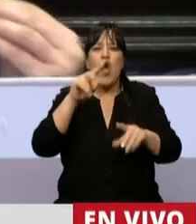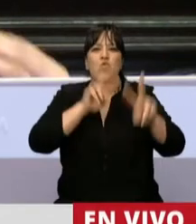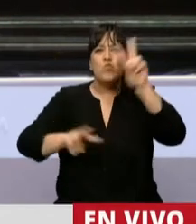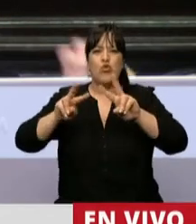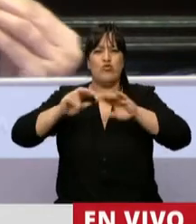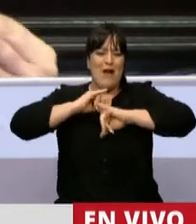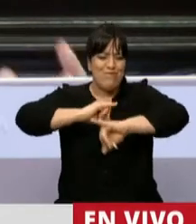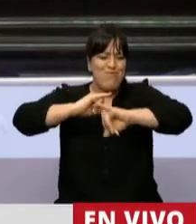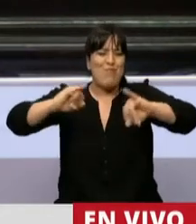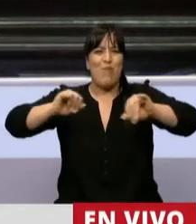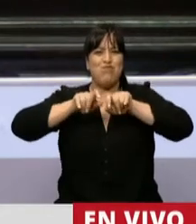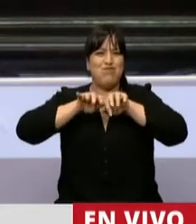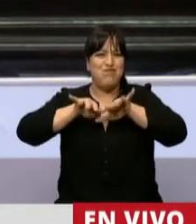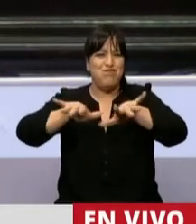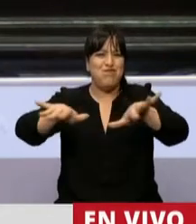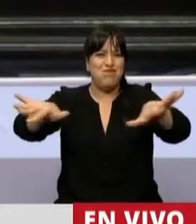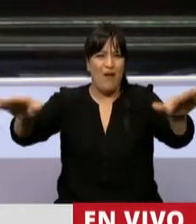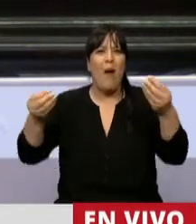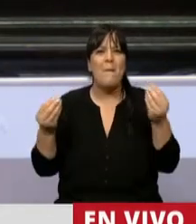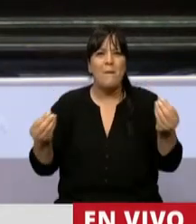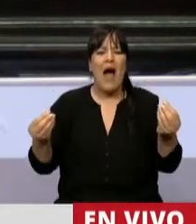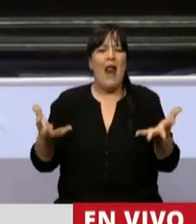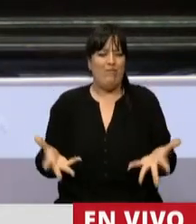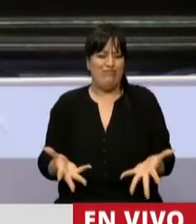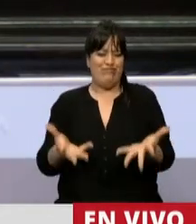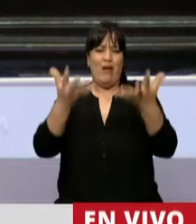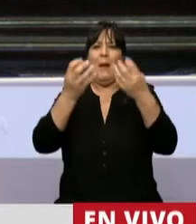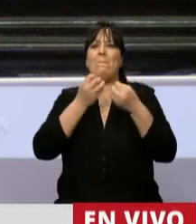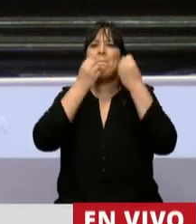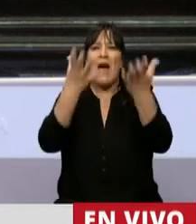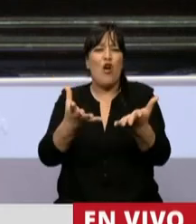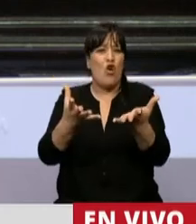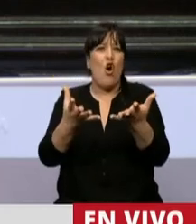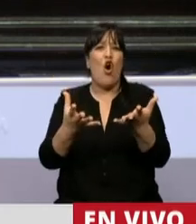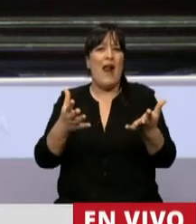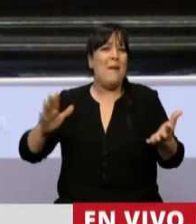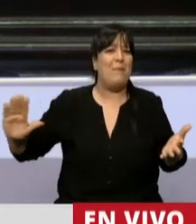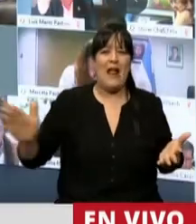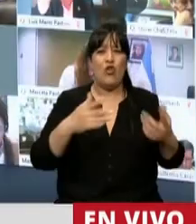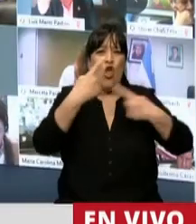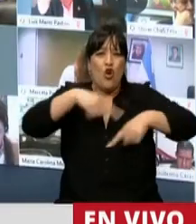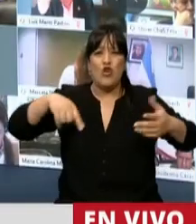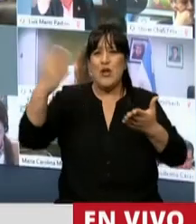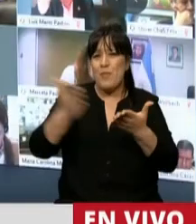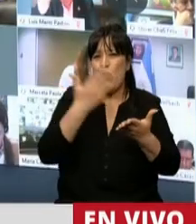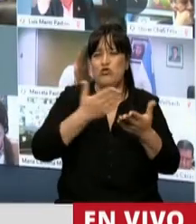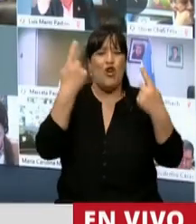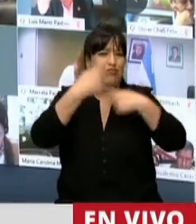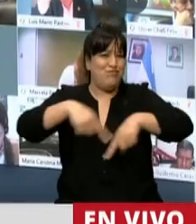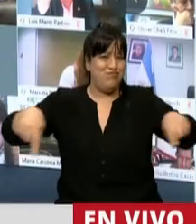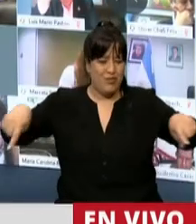derramar los beneficios que recibía en el crecimiento y la mejora de todo el entramado productivo argentino.